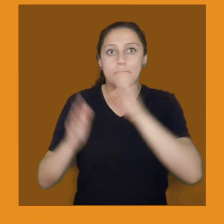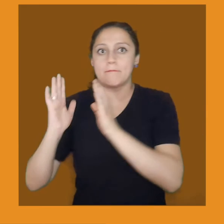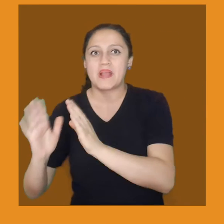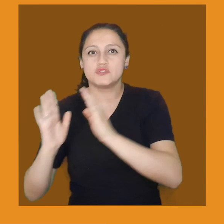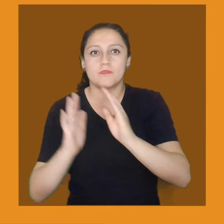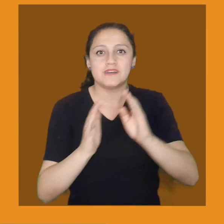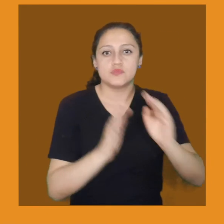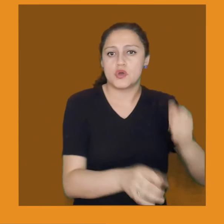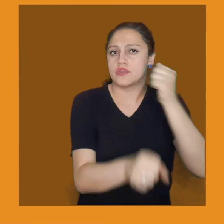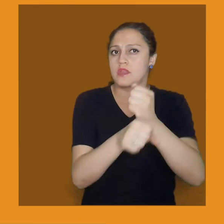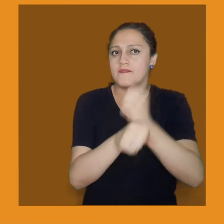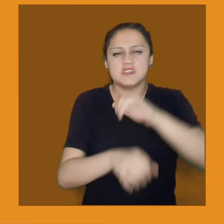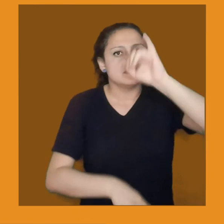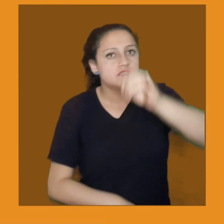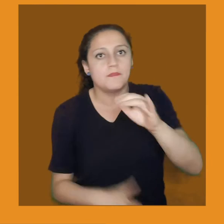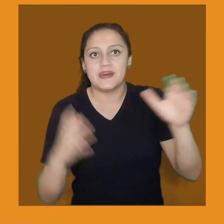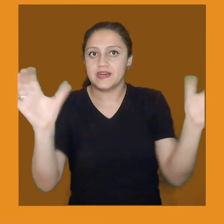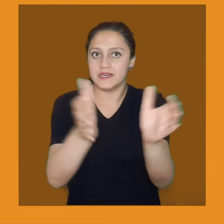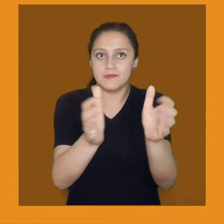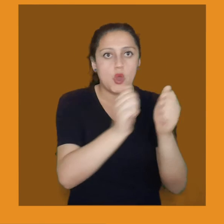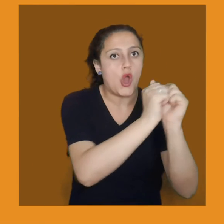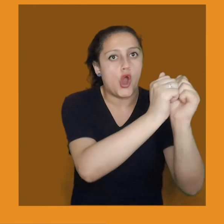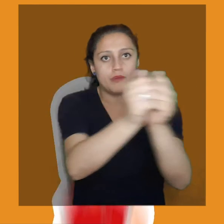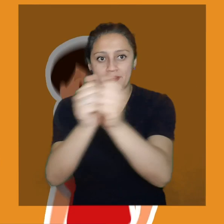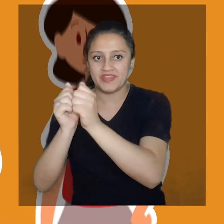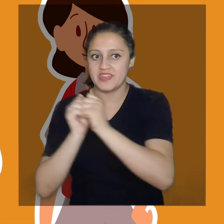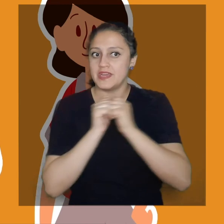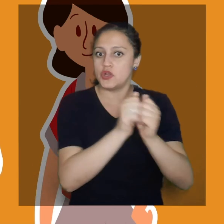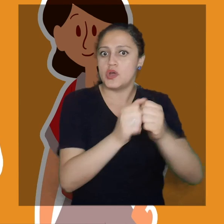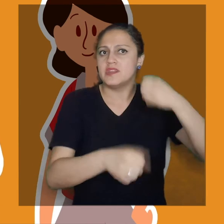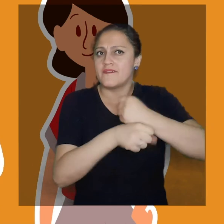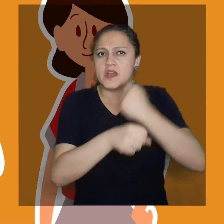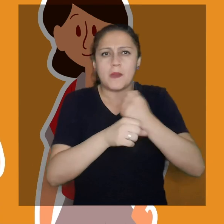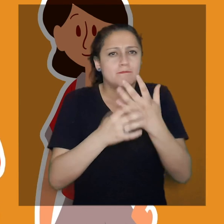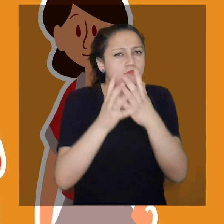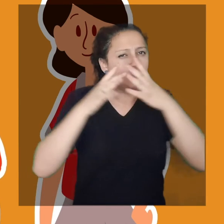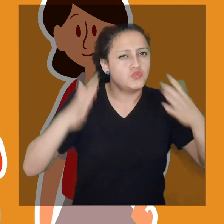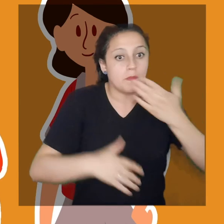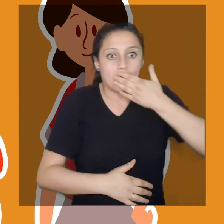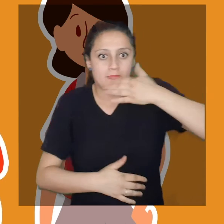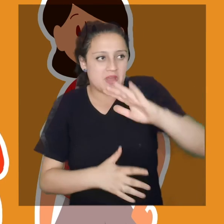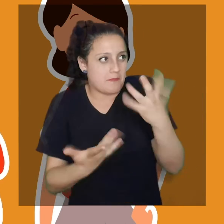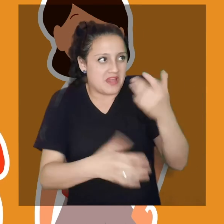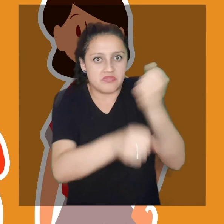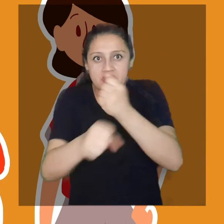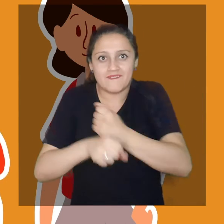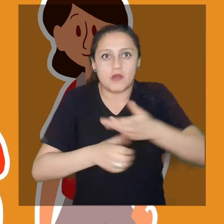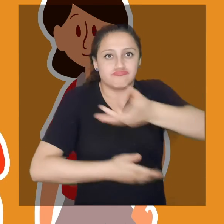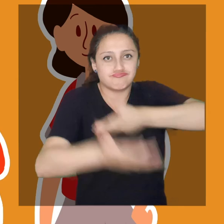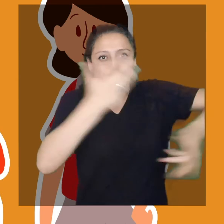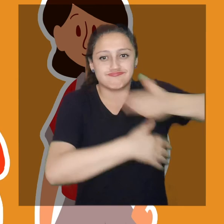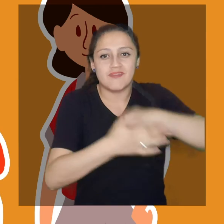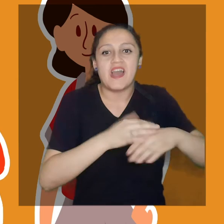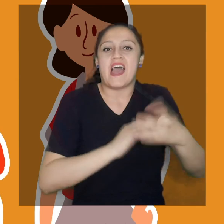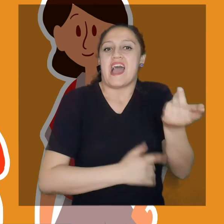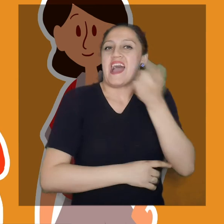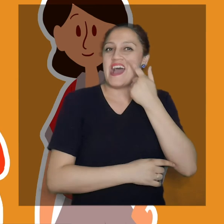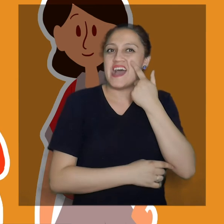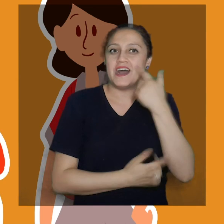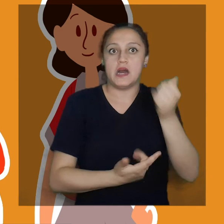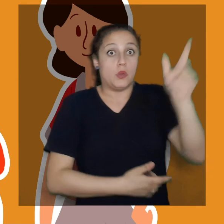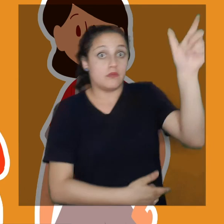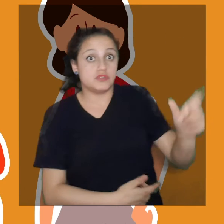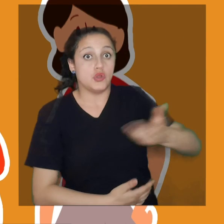Recuerda que cada paso que desarrolles en conjunto con tus compañeros y compañeras les reportará beneficios a todos. Pues